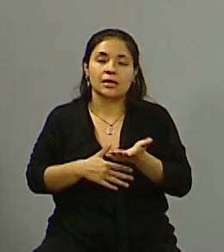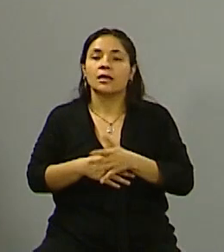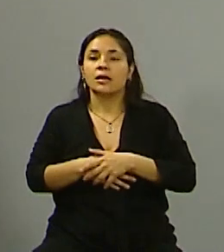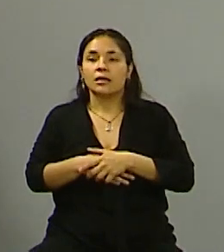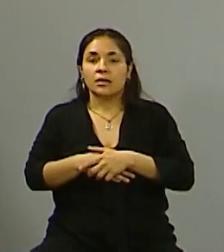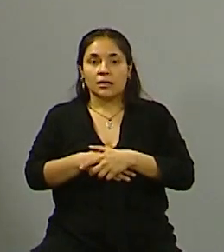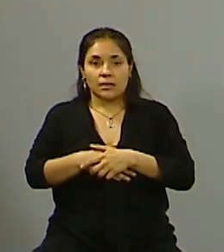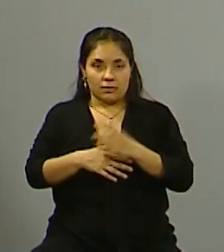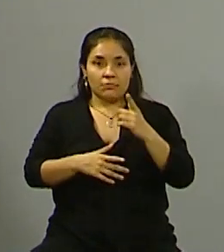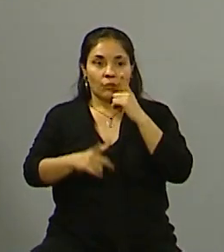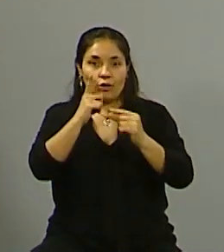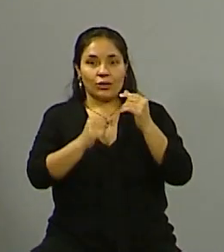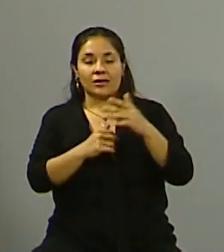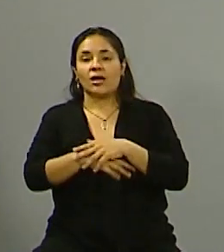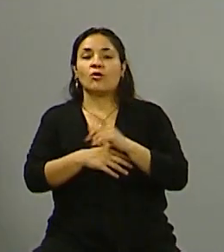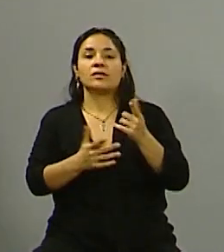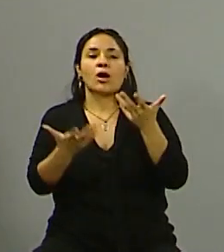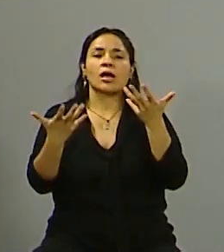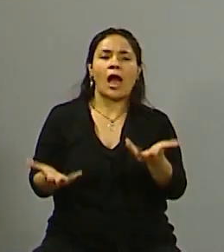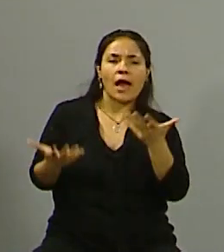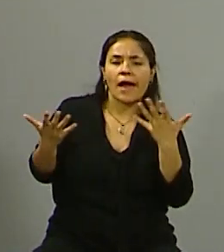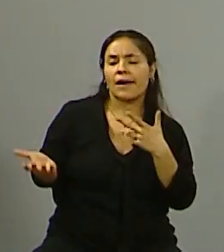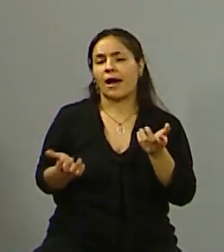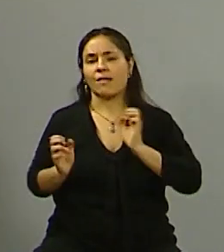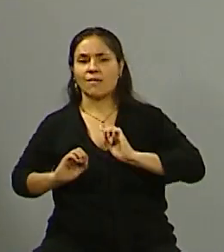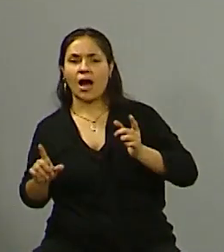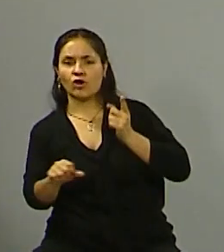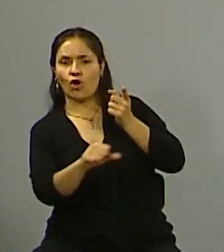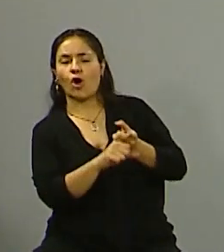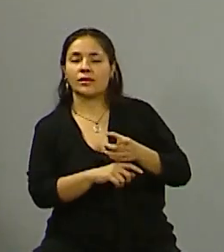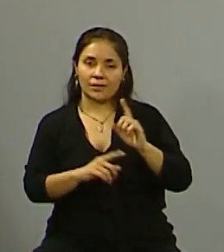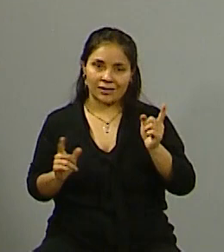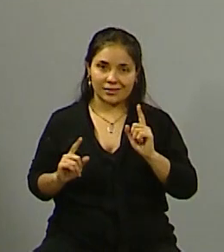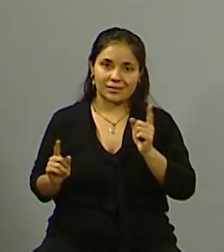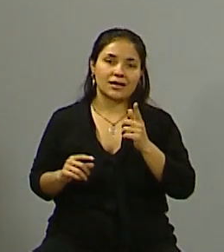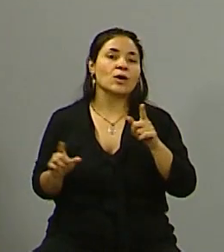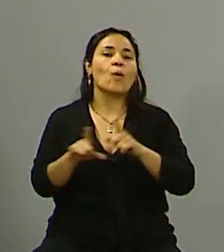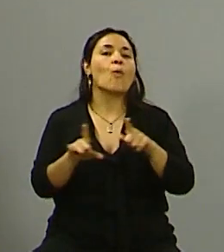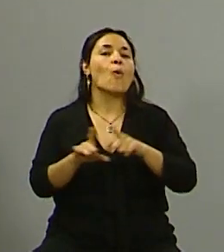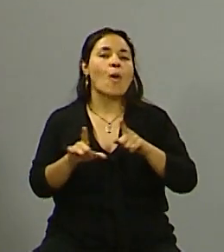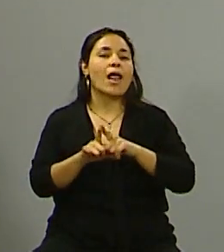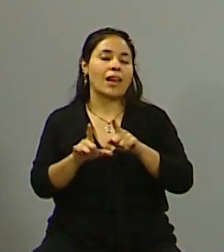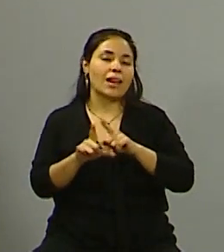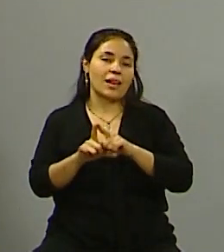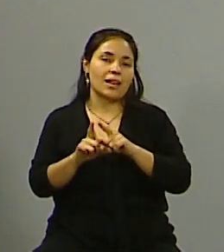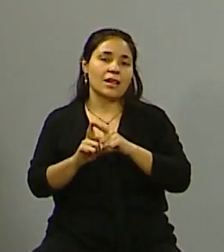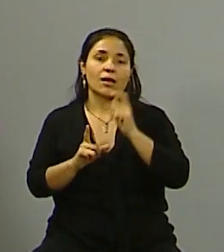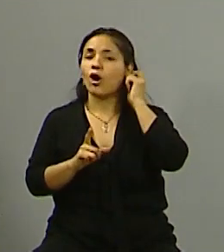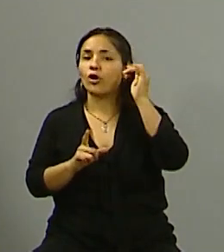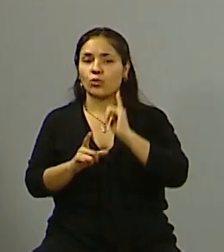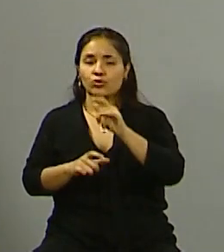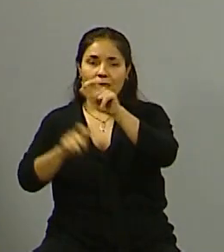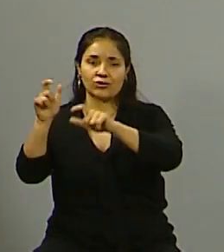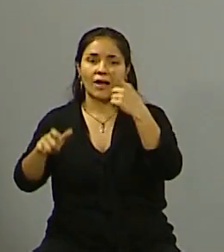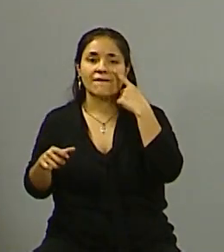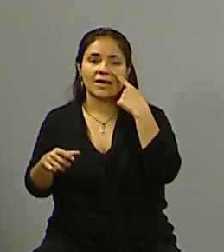reclamo, no es una queja, ni por eso el godecruceño deja de estar conforme con la gestión, pero sí te lo hace saber. Bueno,